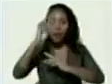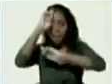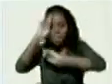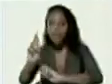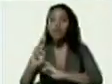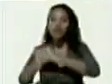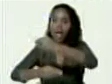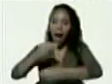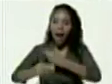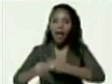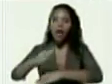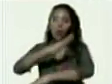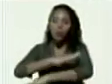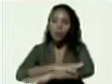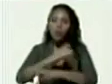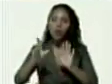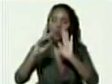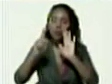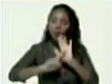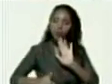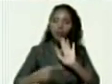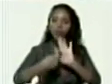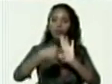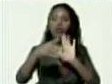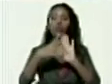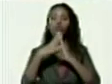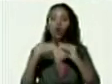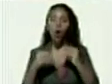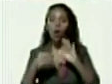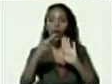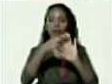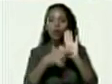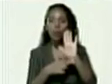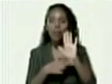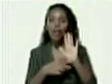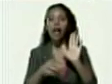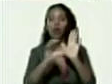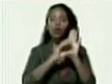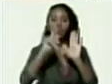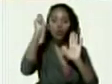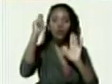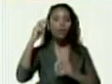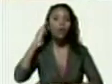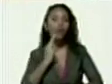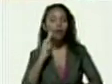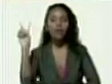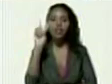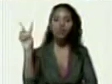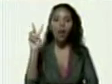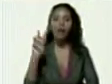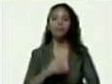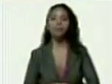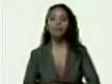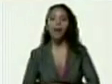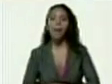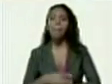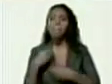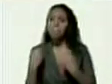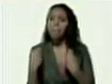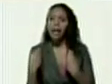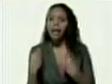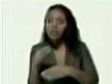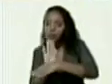cumplir todos los postulados y mandatos de la constitución de la república bolivariana de Venezuela para procurar